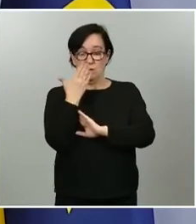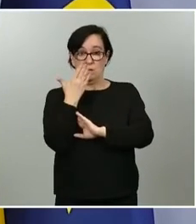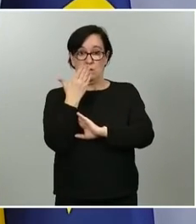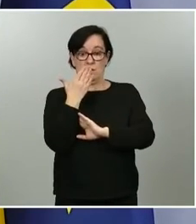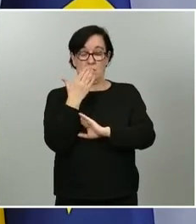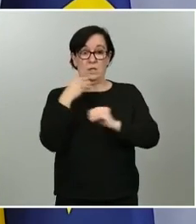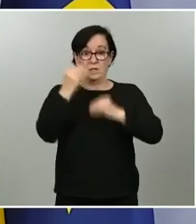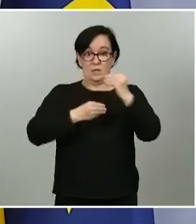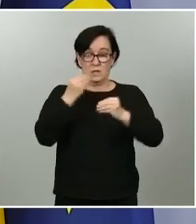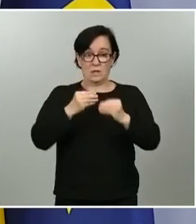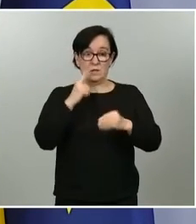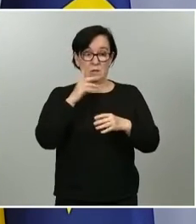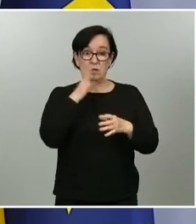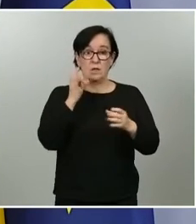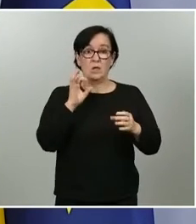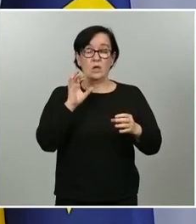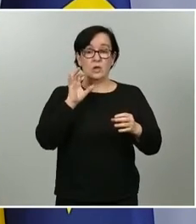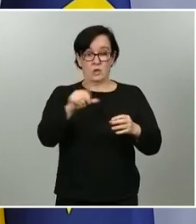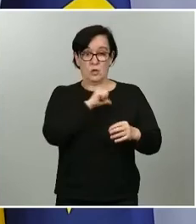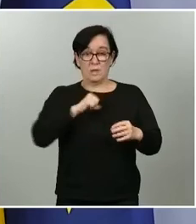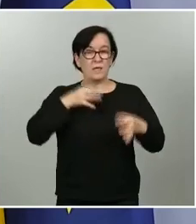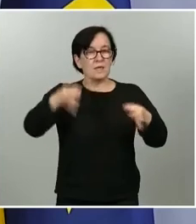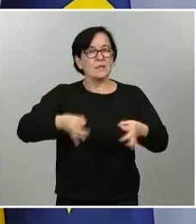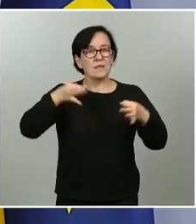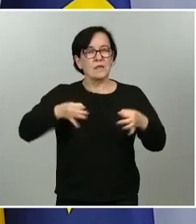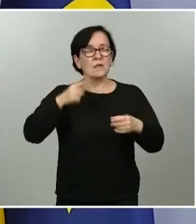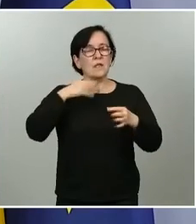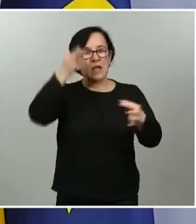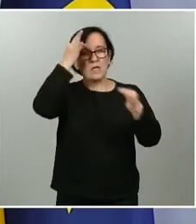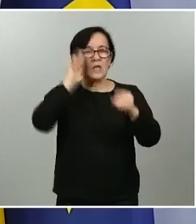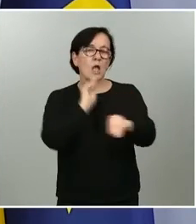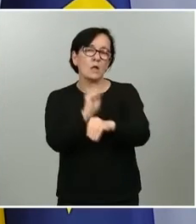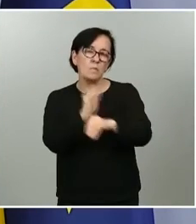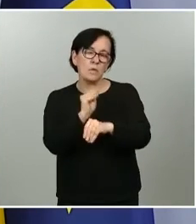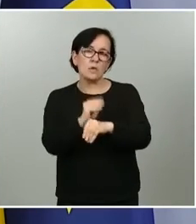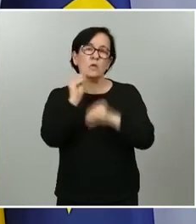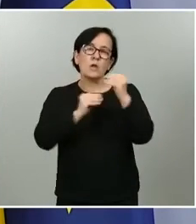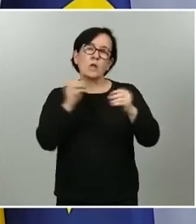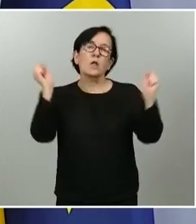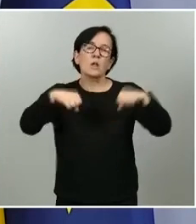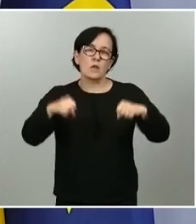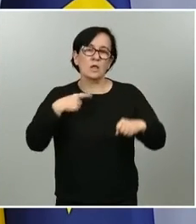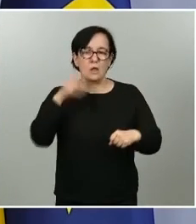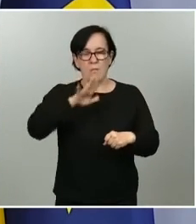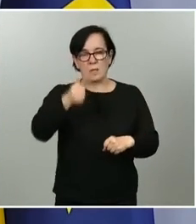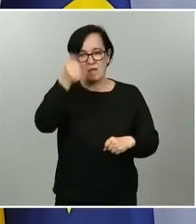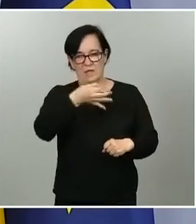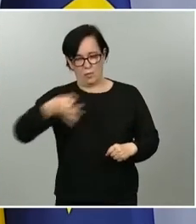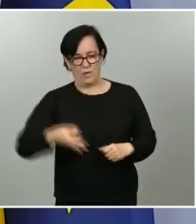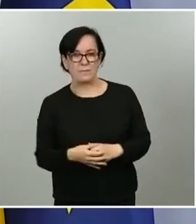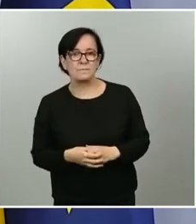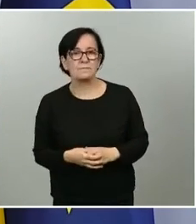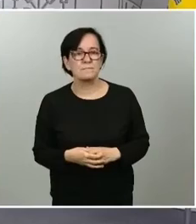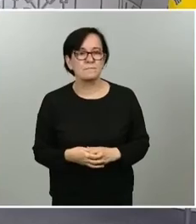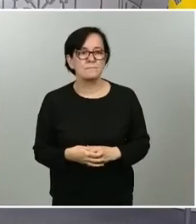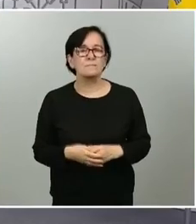por parte de esta comunidad autónoma y siempre en base a criterios de prudencia vamos a tomar aquella decisión que nos parezca más adecuada Pues muchas